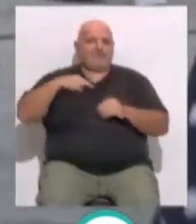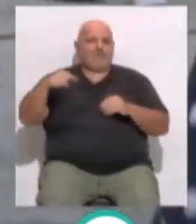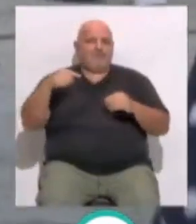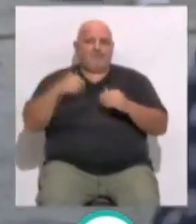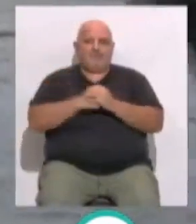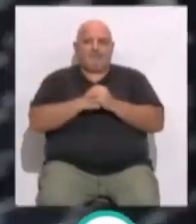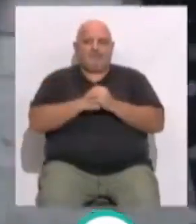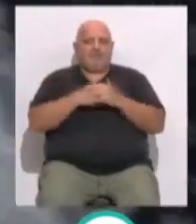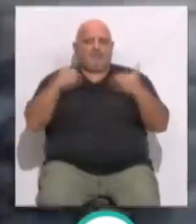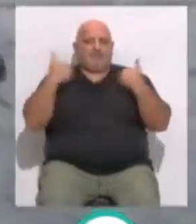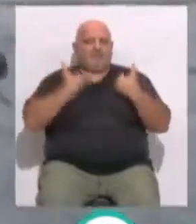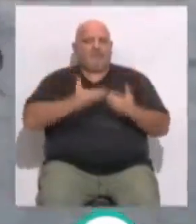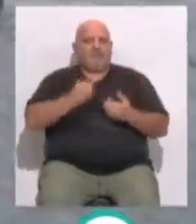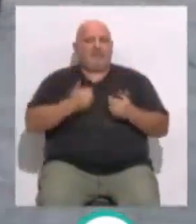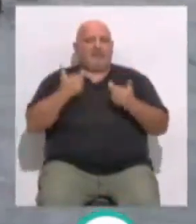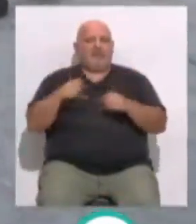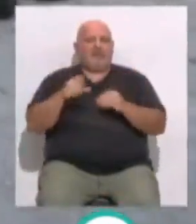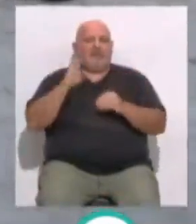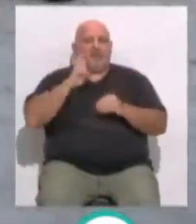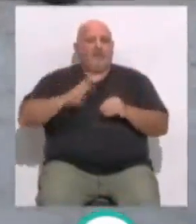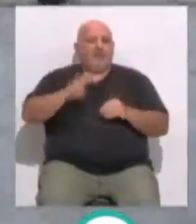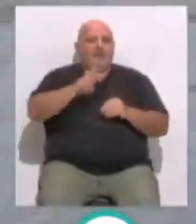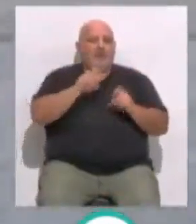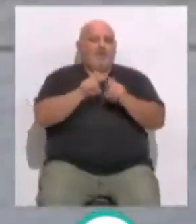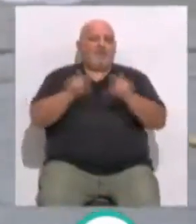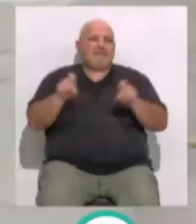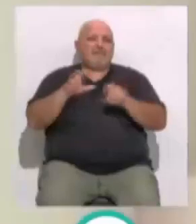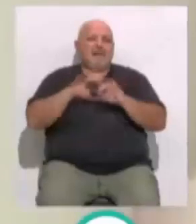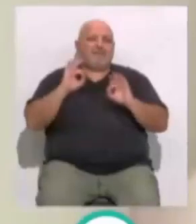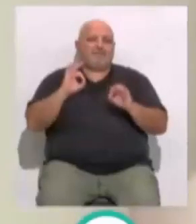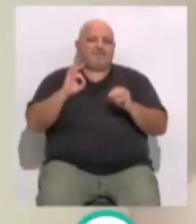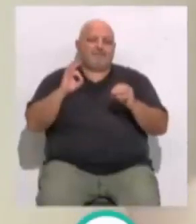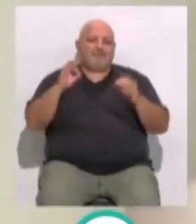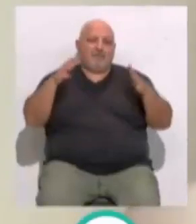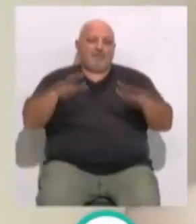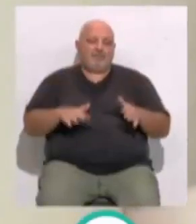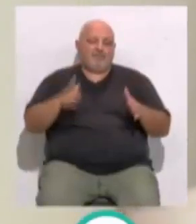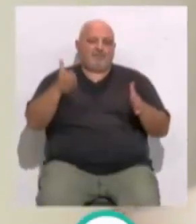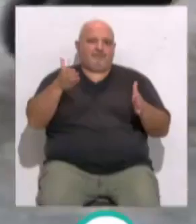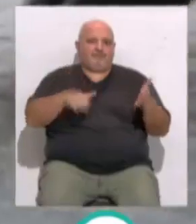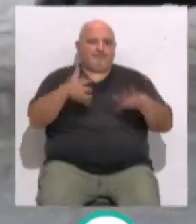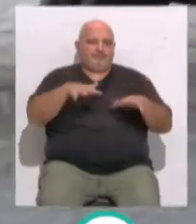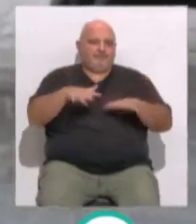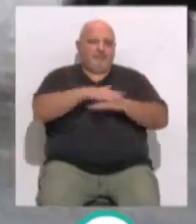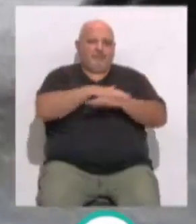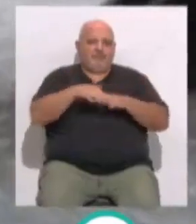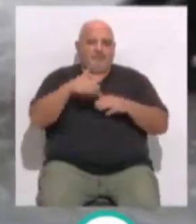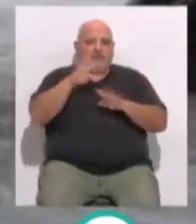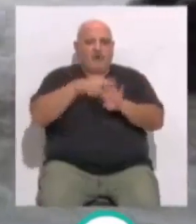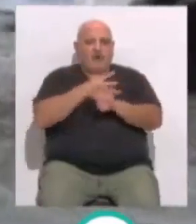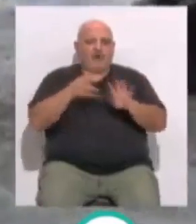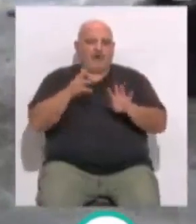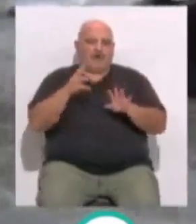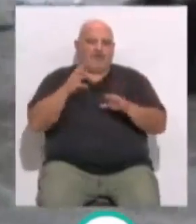autoridades municipales la localización de una empresa para la demolición de las zonas afectadas, que se hará durante horario